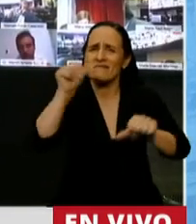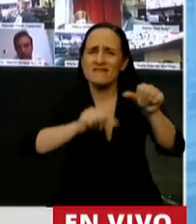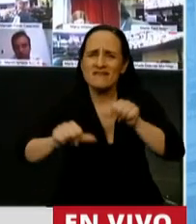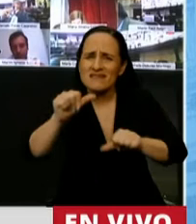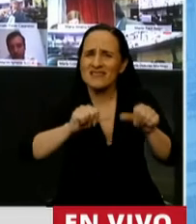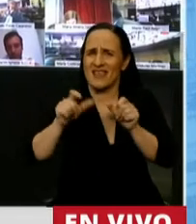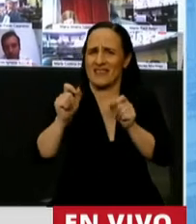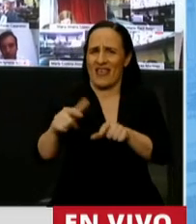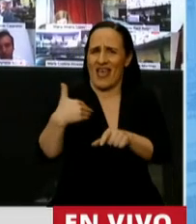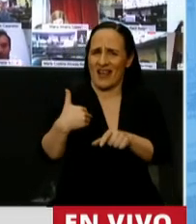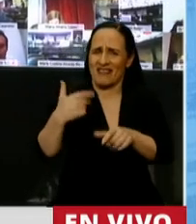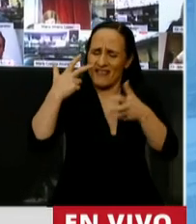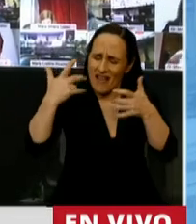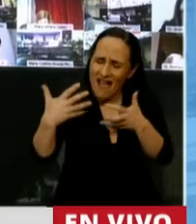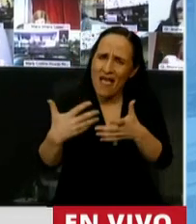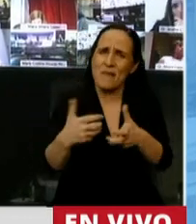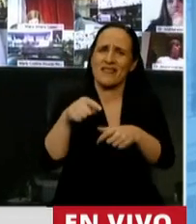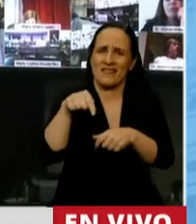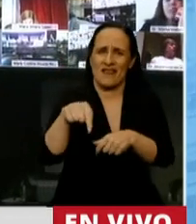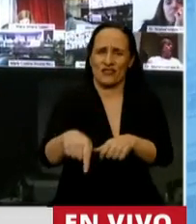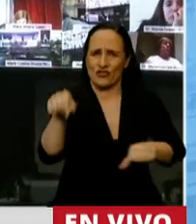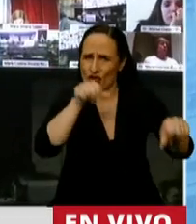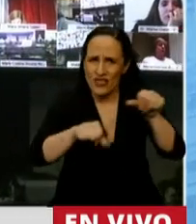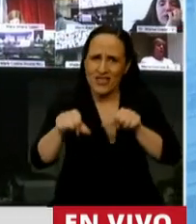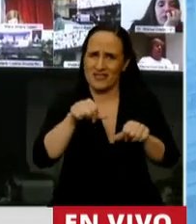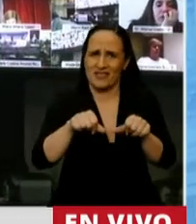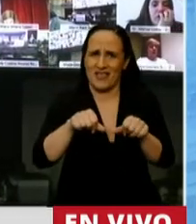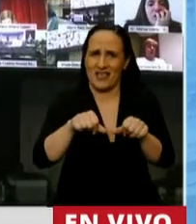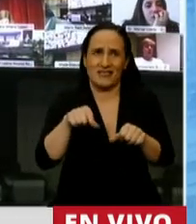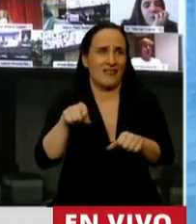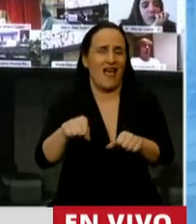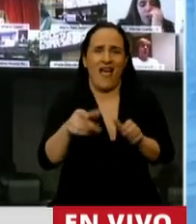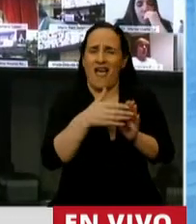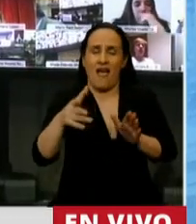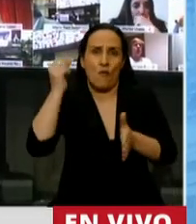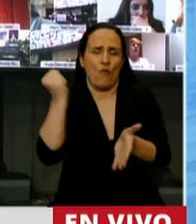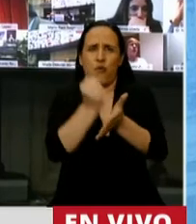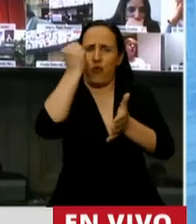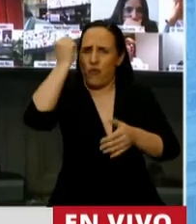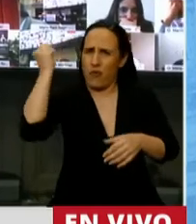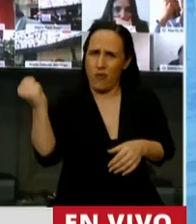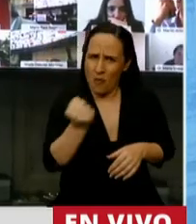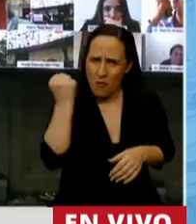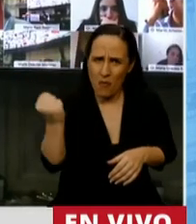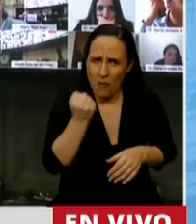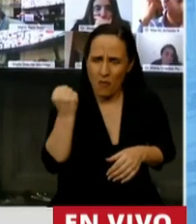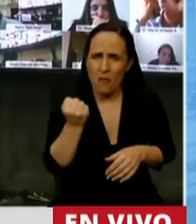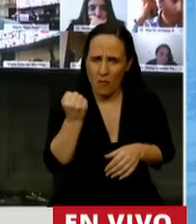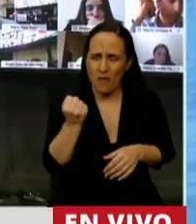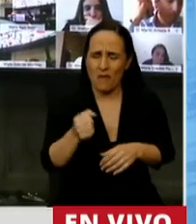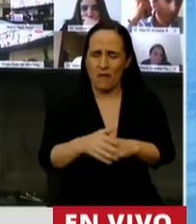investigación científica, a algo trascendentalísimo que representa